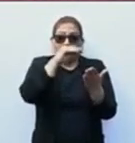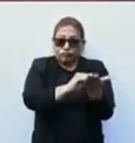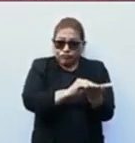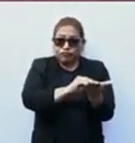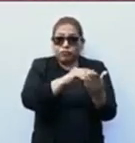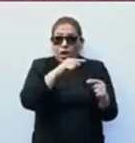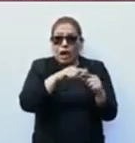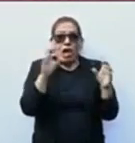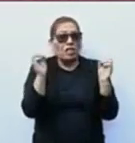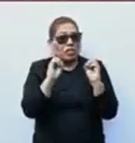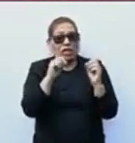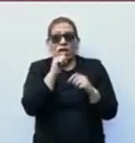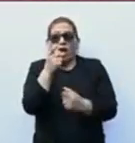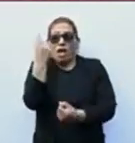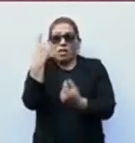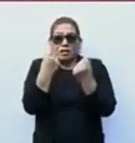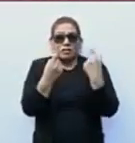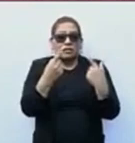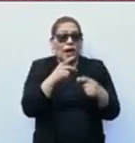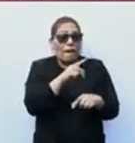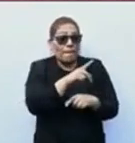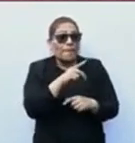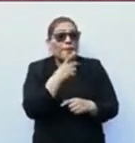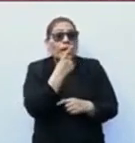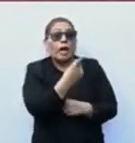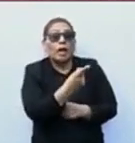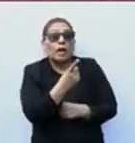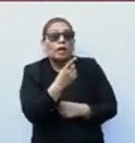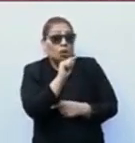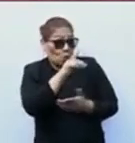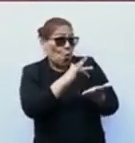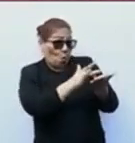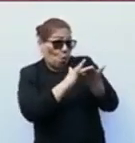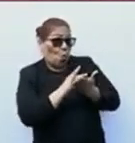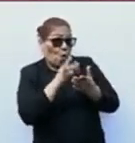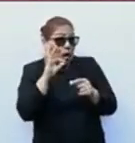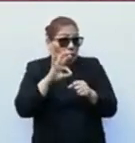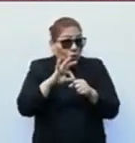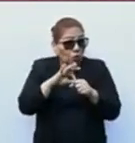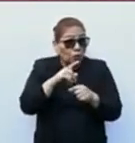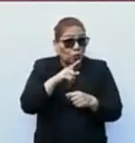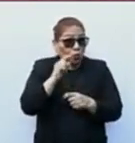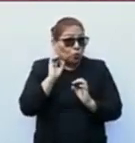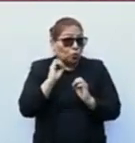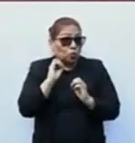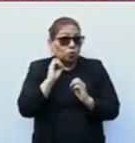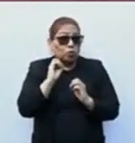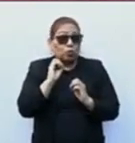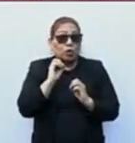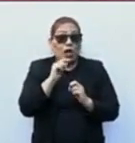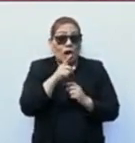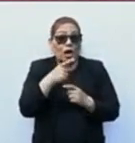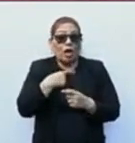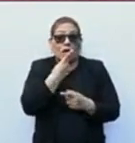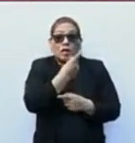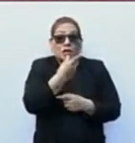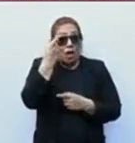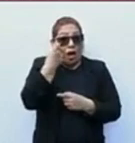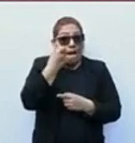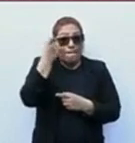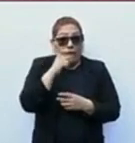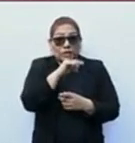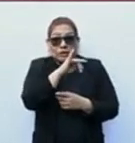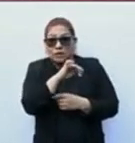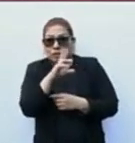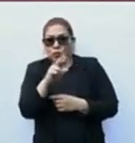nada de que alguien llegue y les diga, si me apoyas a mí, te doy la pensión, y si no me apoyas, no te